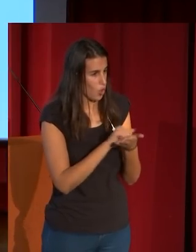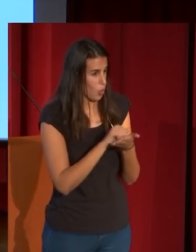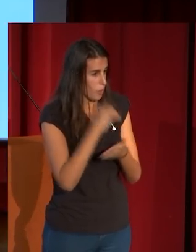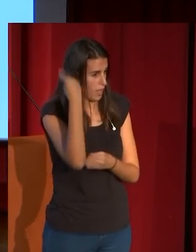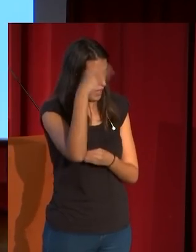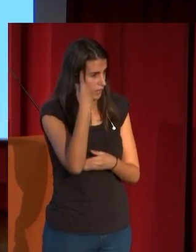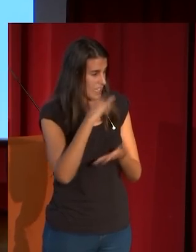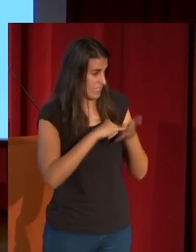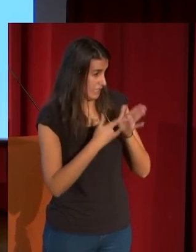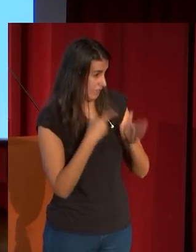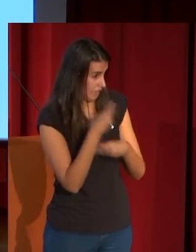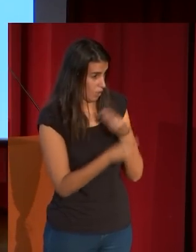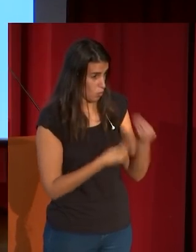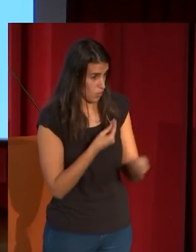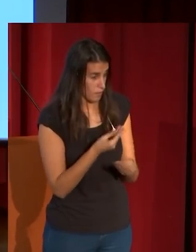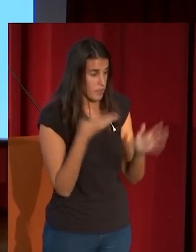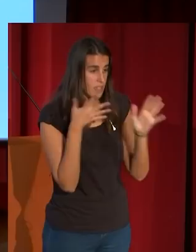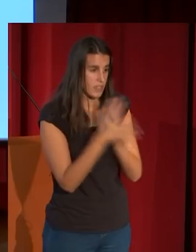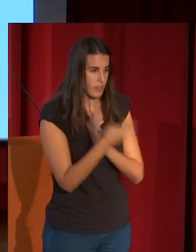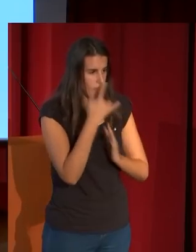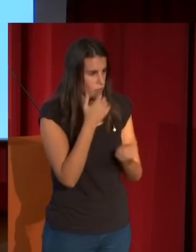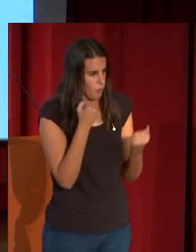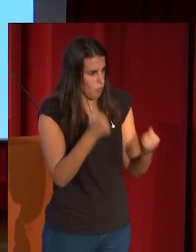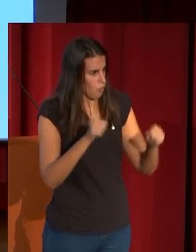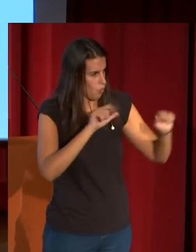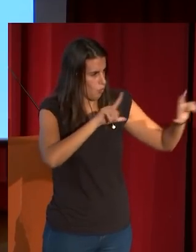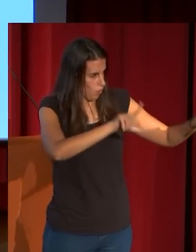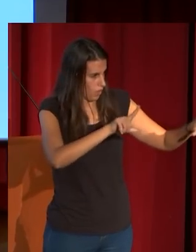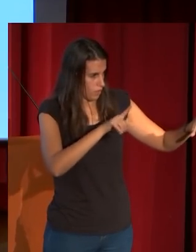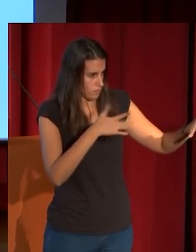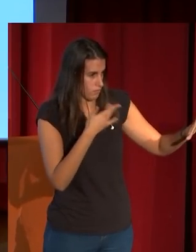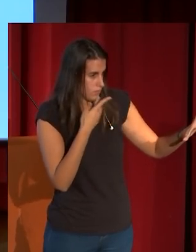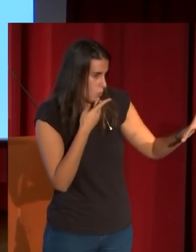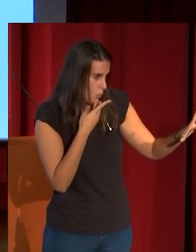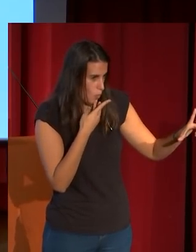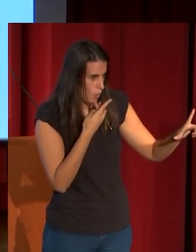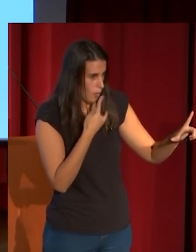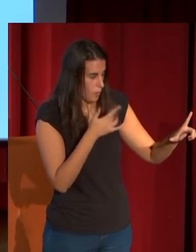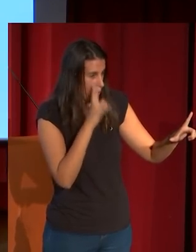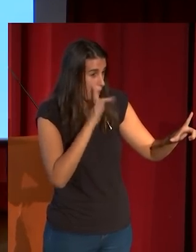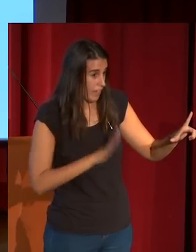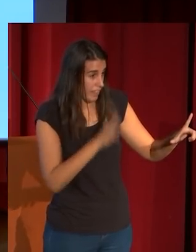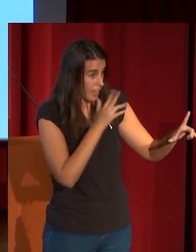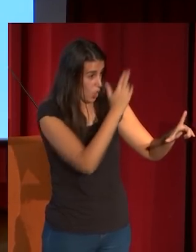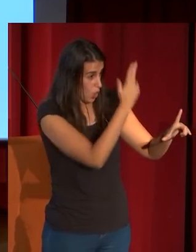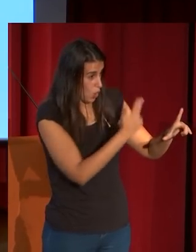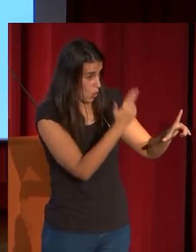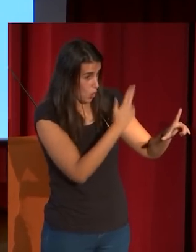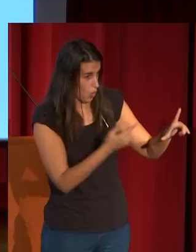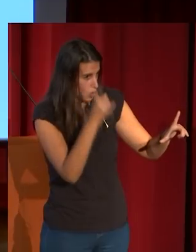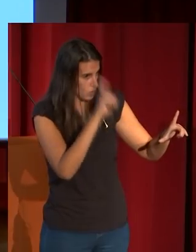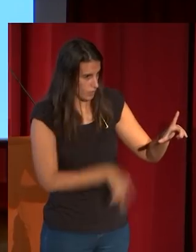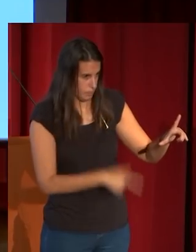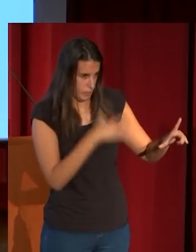tonos oscuros y por ello le da pues una prestancia casi de óleo por esa consistencia, pero también una